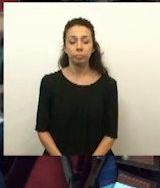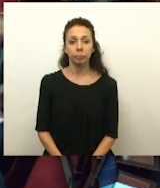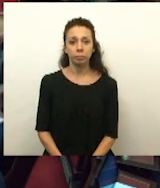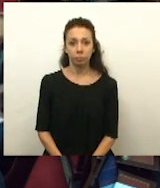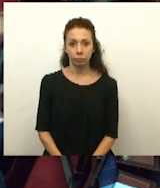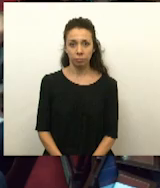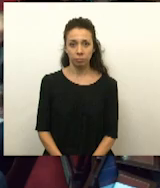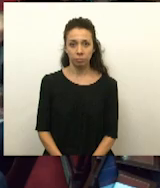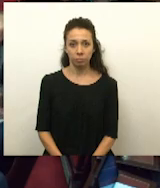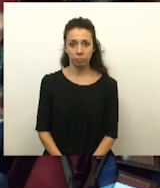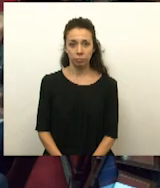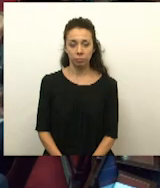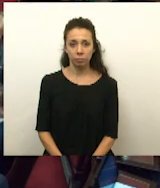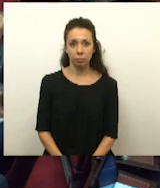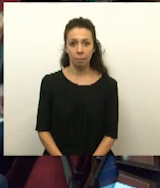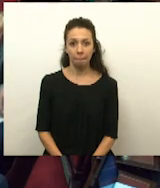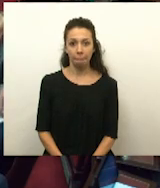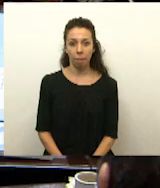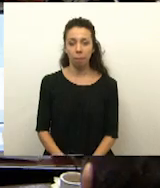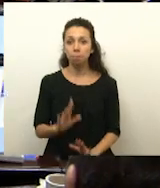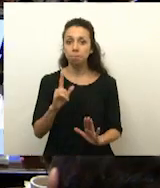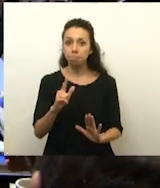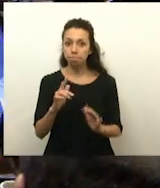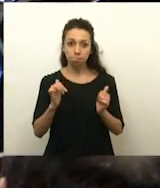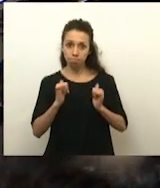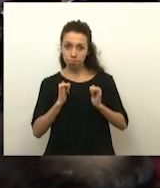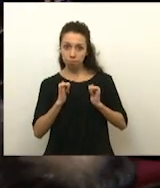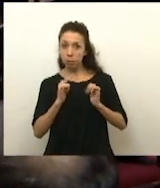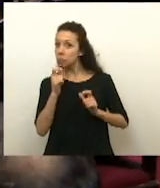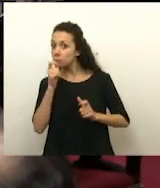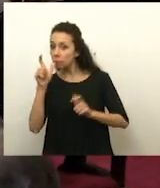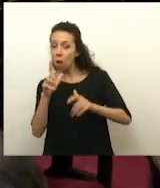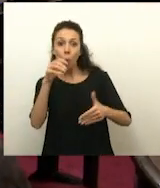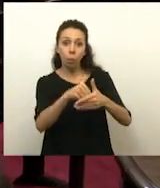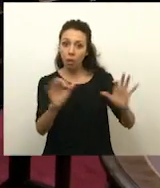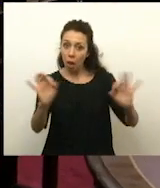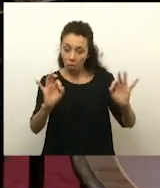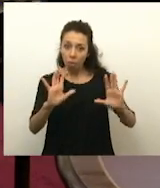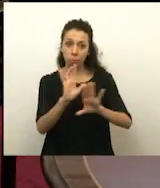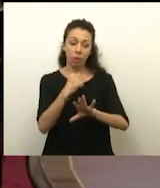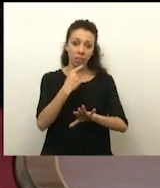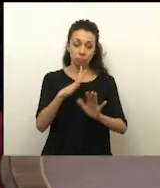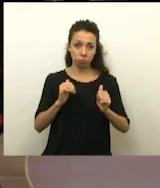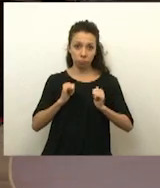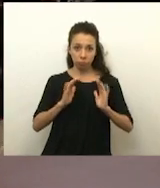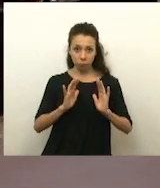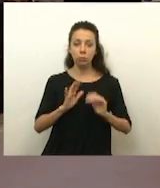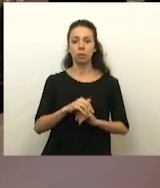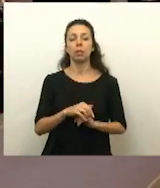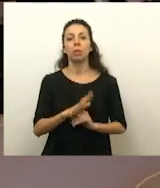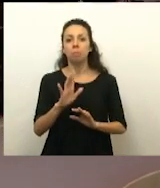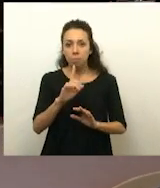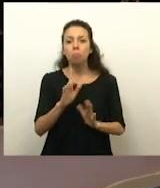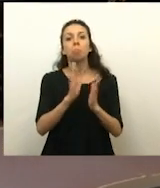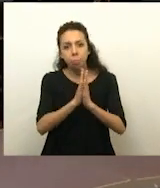Bueno. Se consideran abstenciones esas que no votan. Voten y después las consideramos abstención.